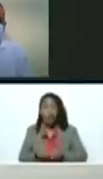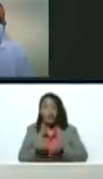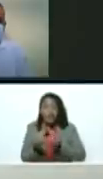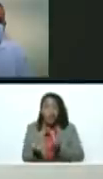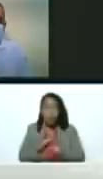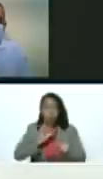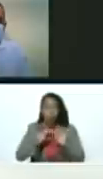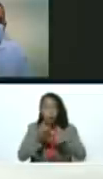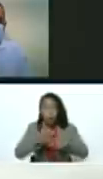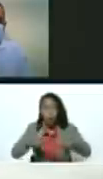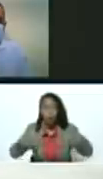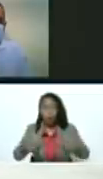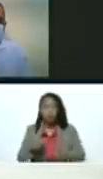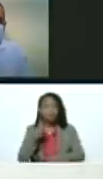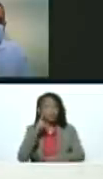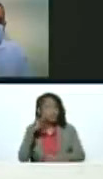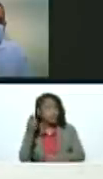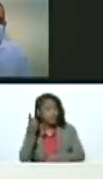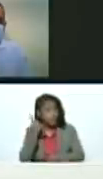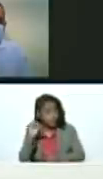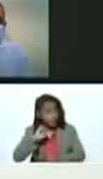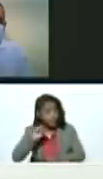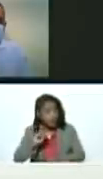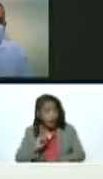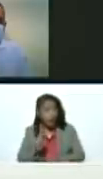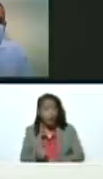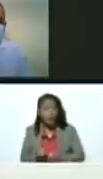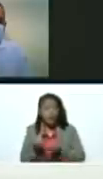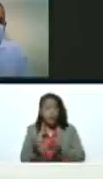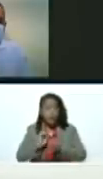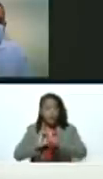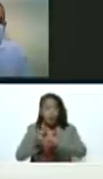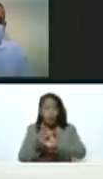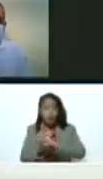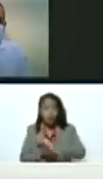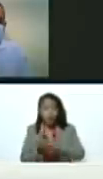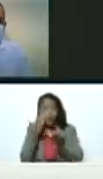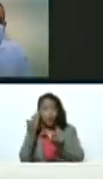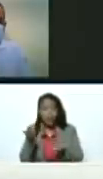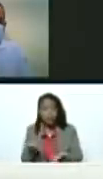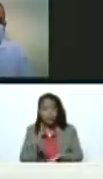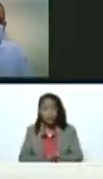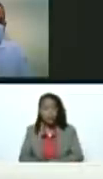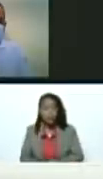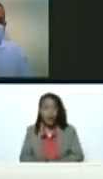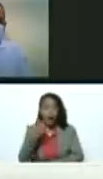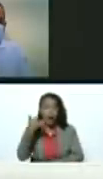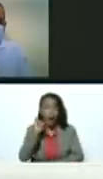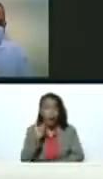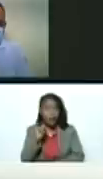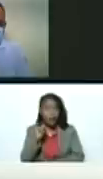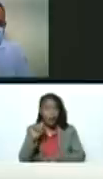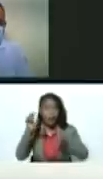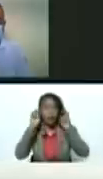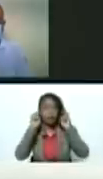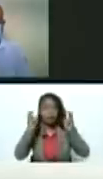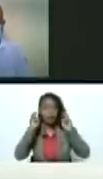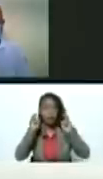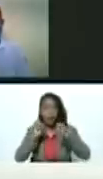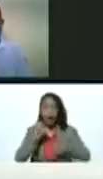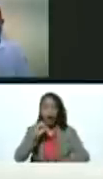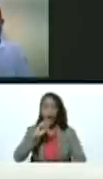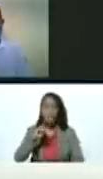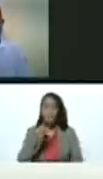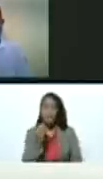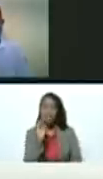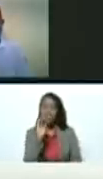Si bien es cierto que el coronavirus en la versión Omicron